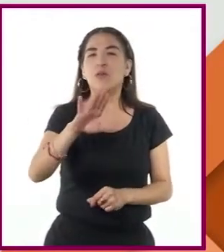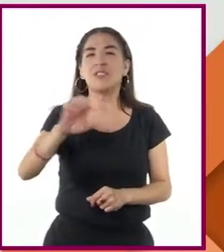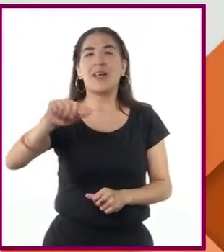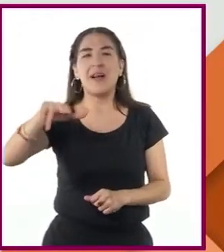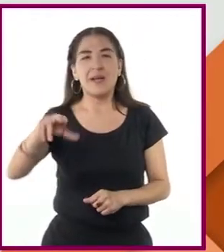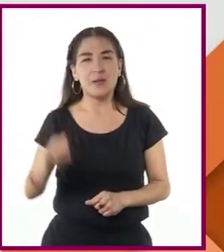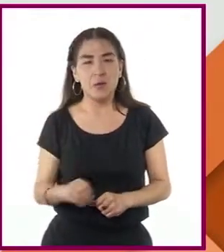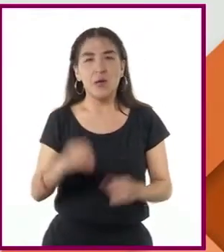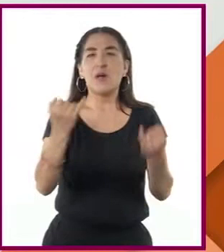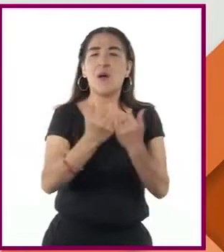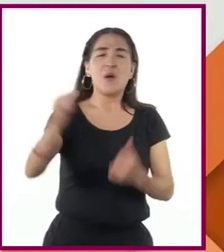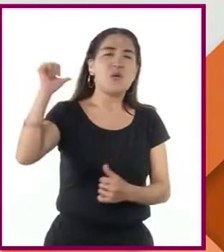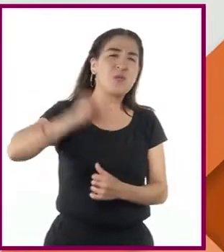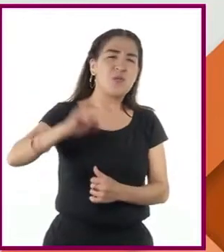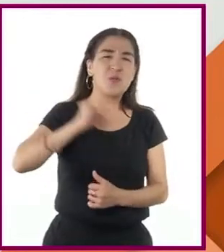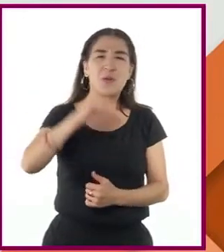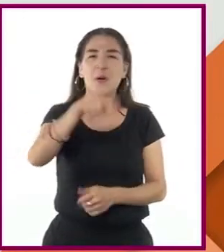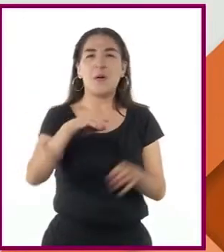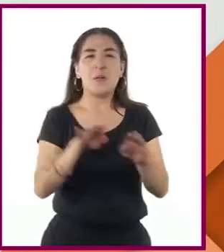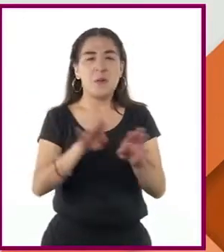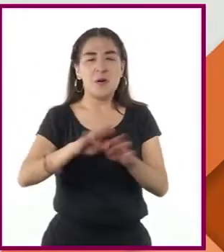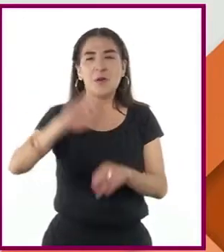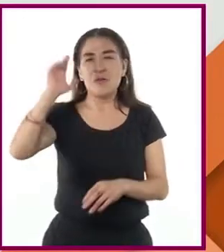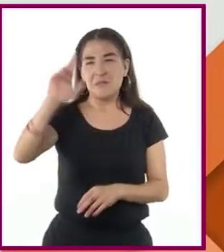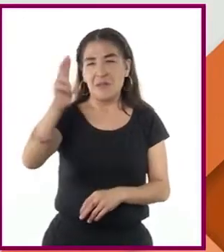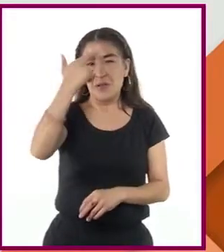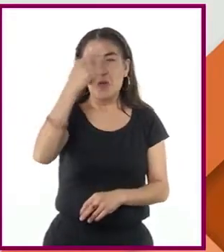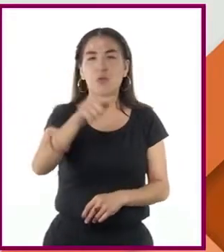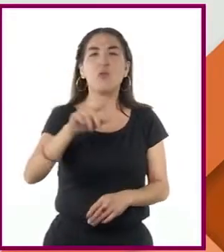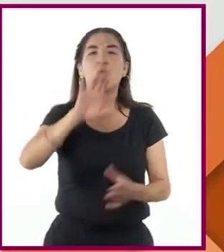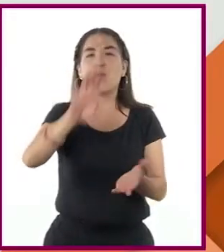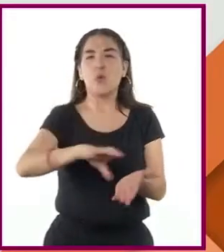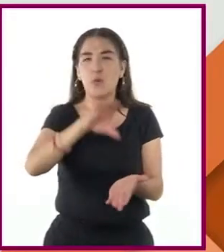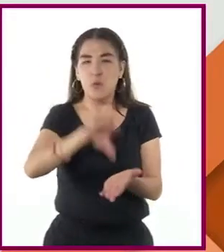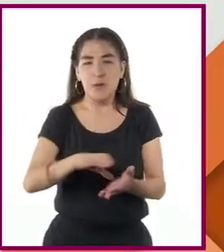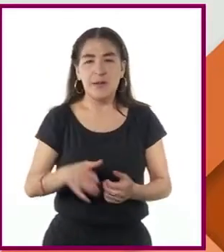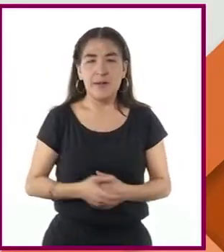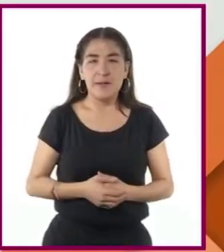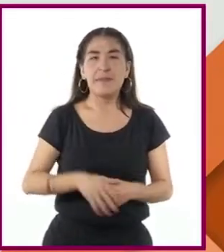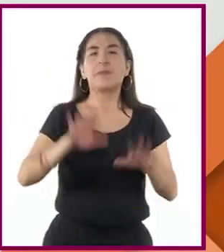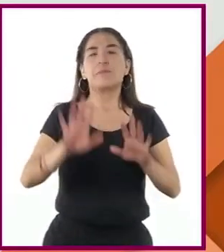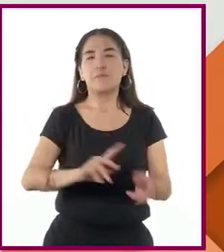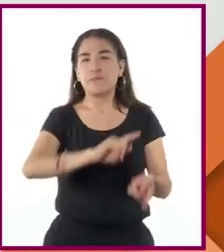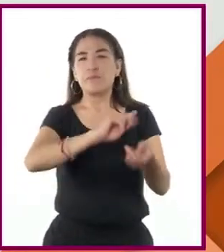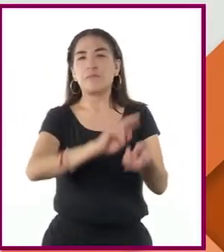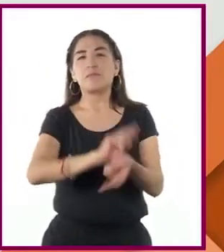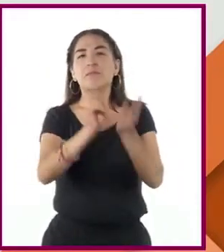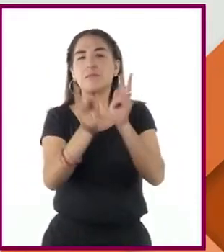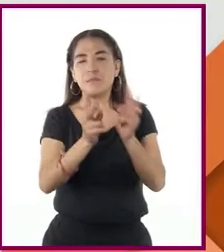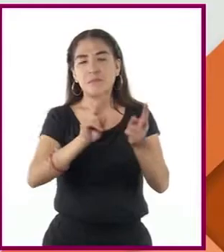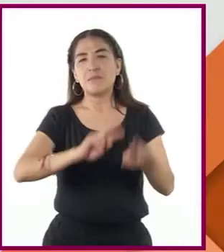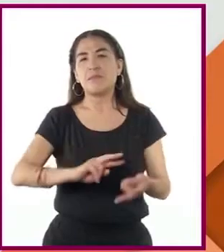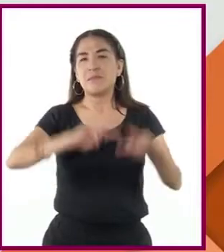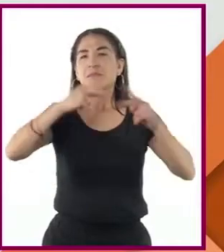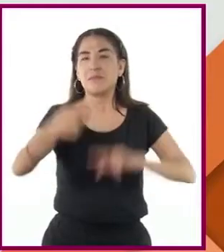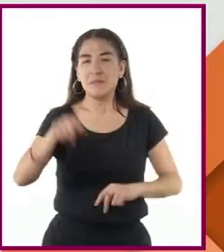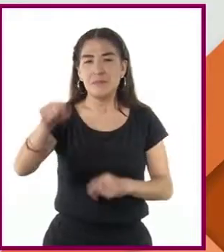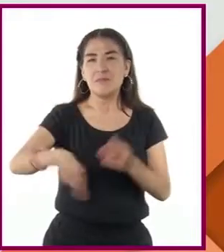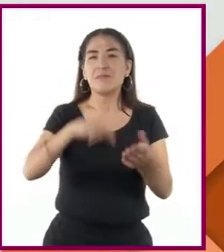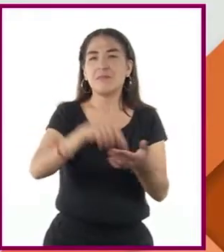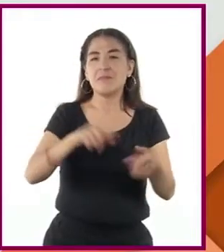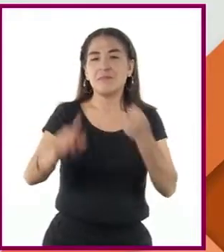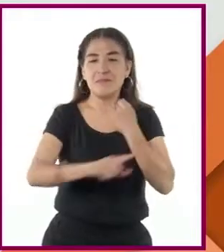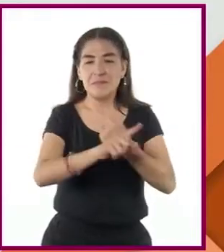los restos de la vieja hegemonía imperial de las antiguas potencias coloniales. En contrapartida, no intervenían en la zona aceptada como de